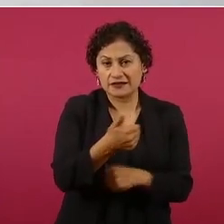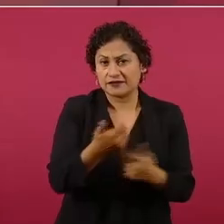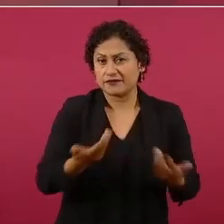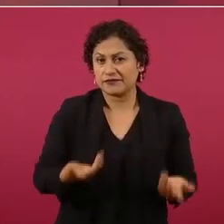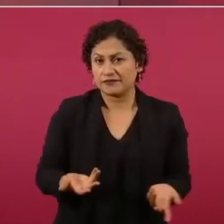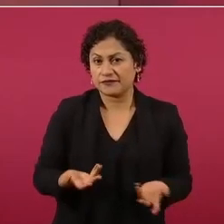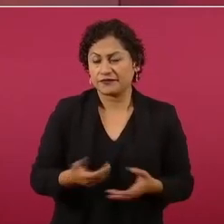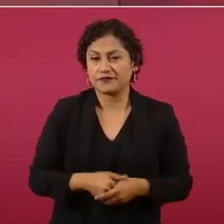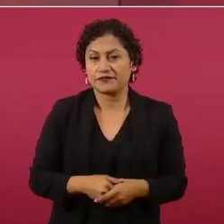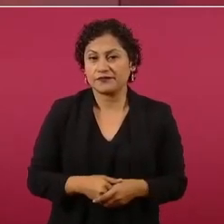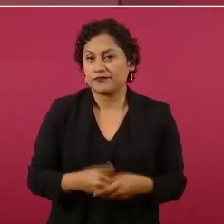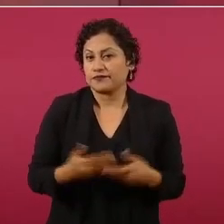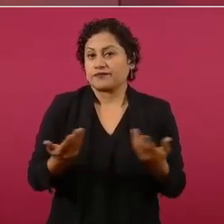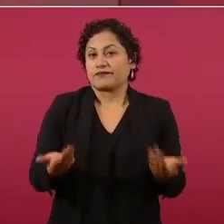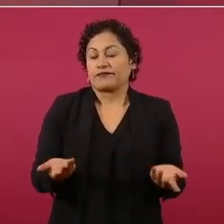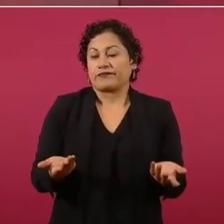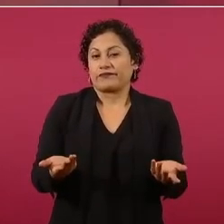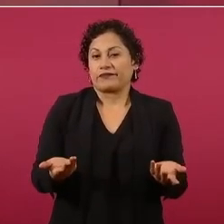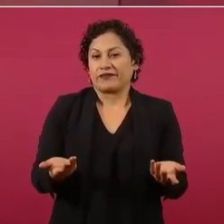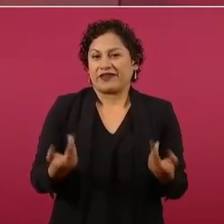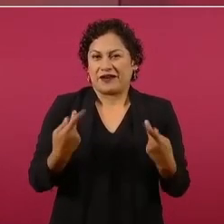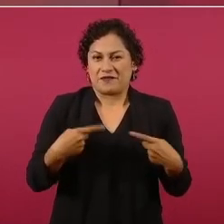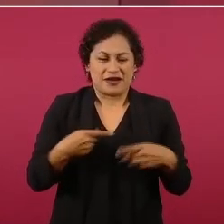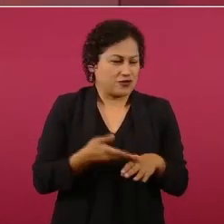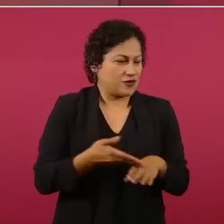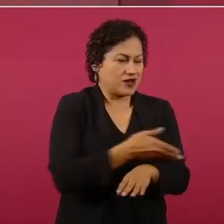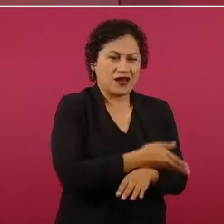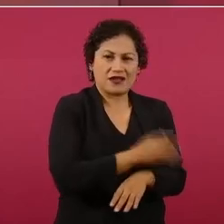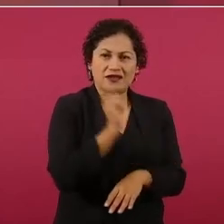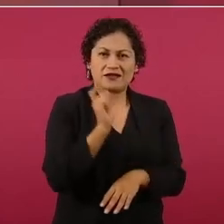gente sin autoridad moral,